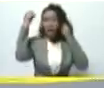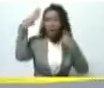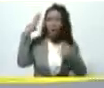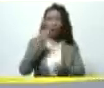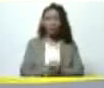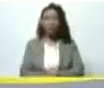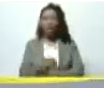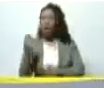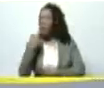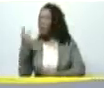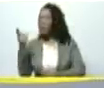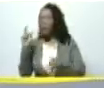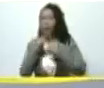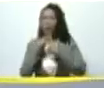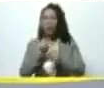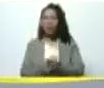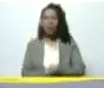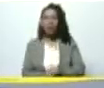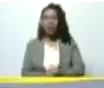canción